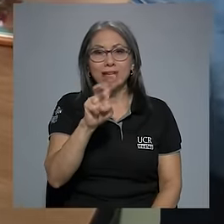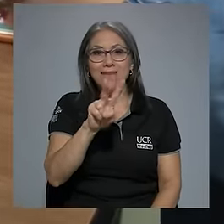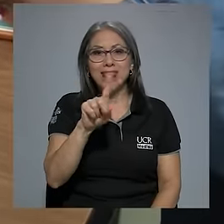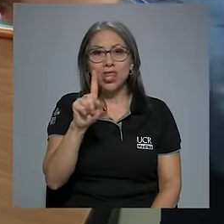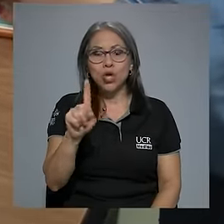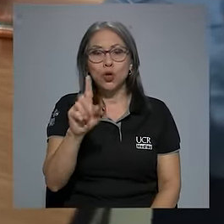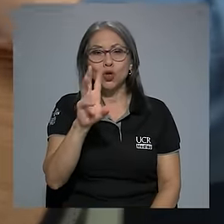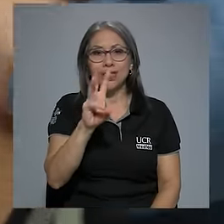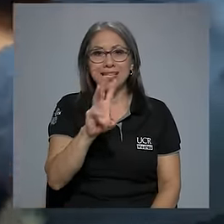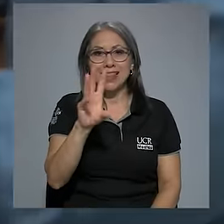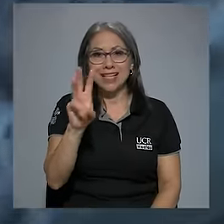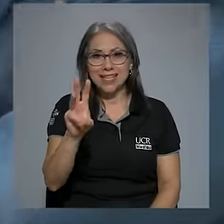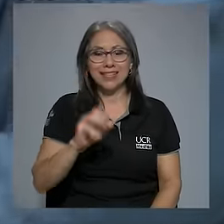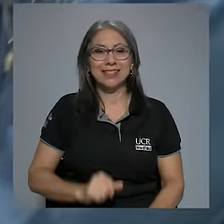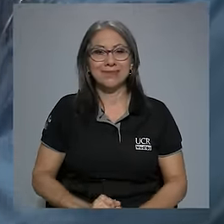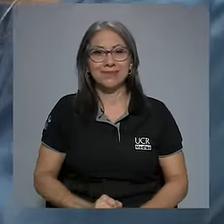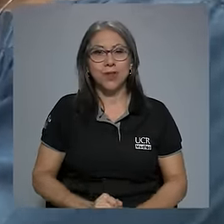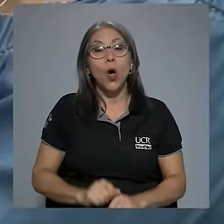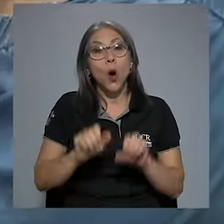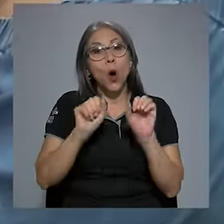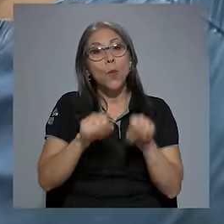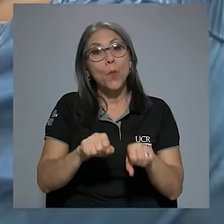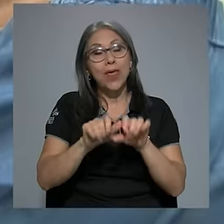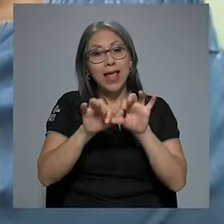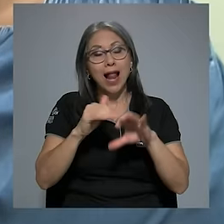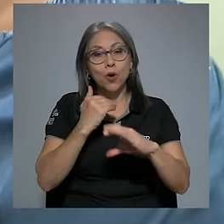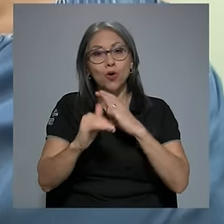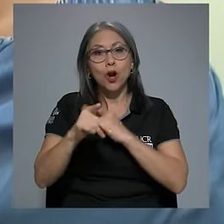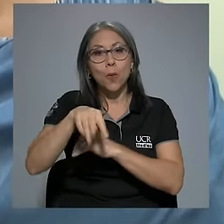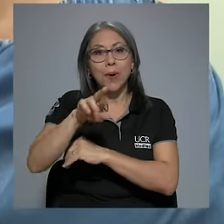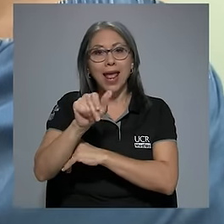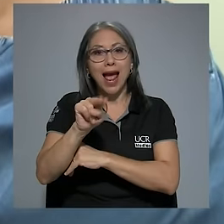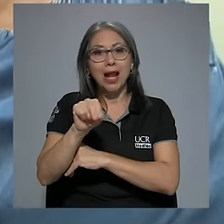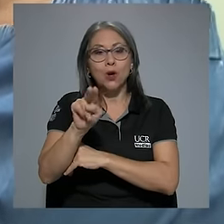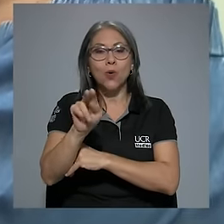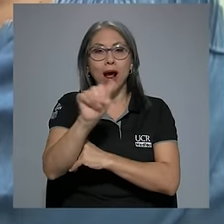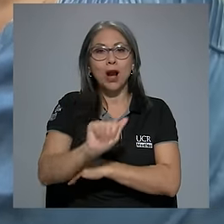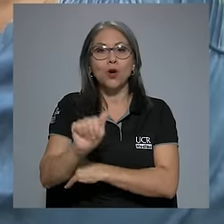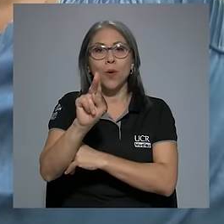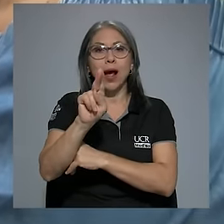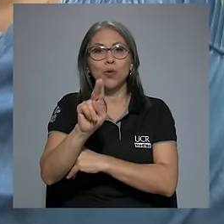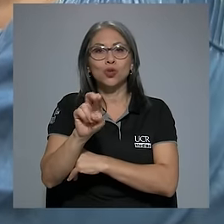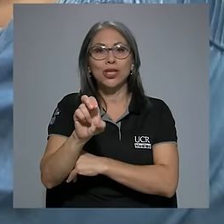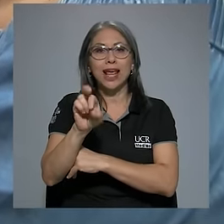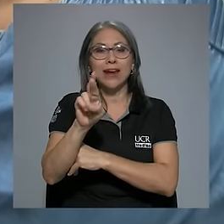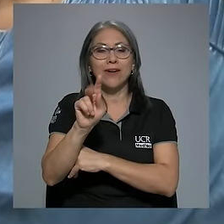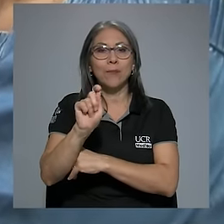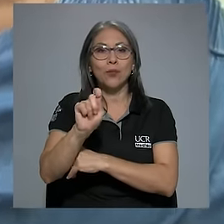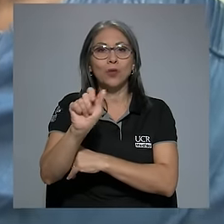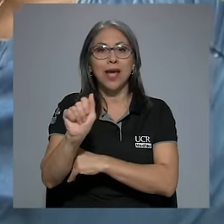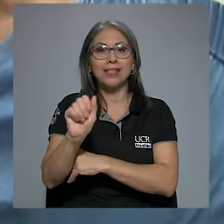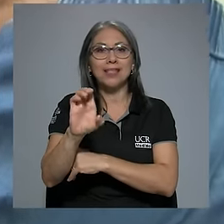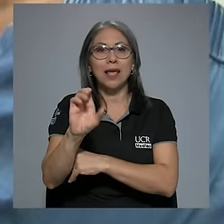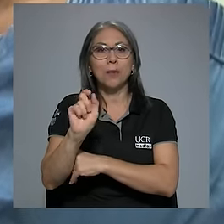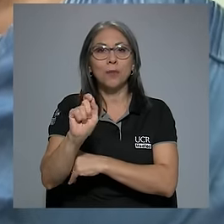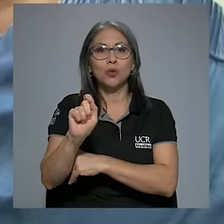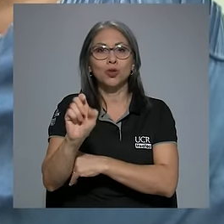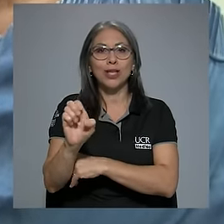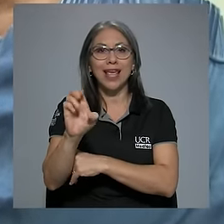-2166 o escribir al correo preano arrobaucr.ac.cr